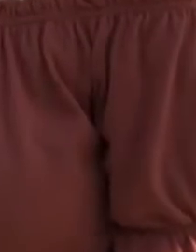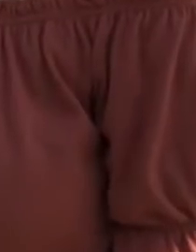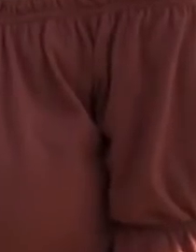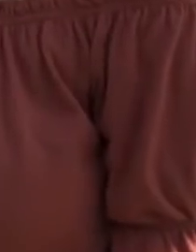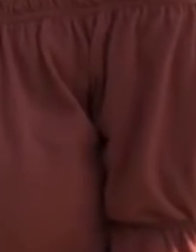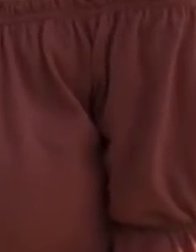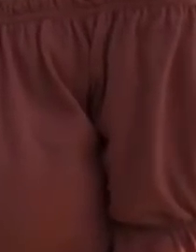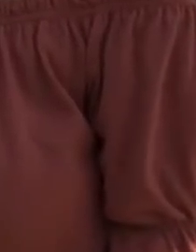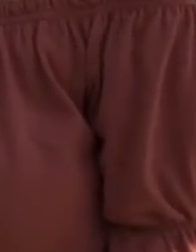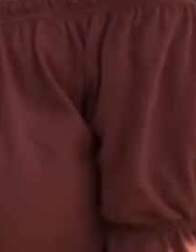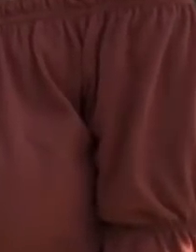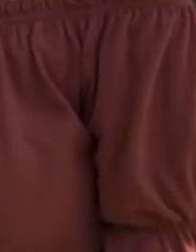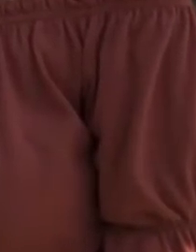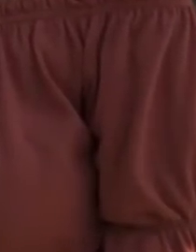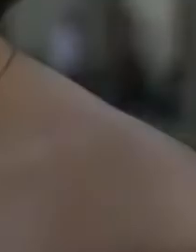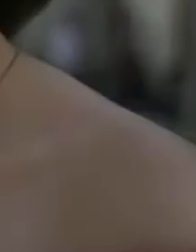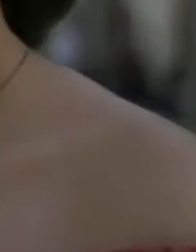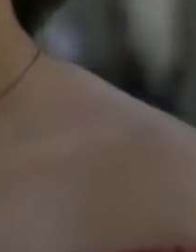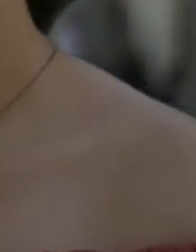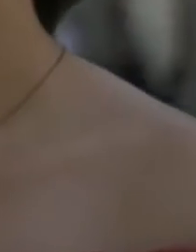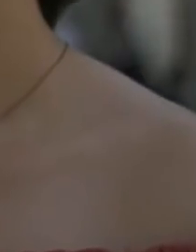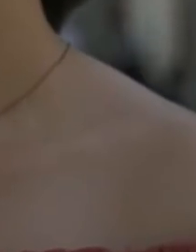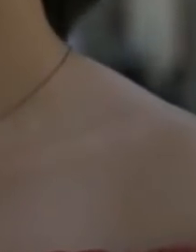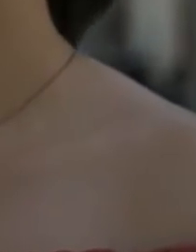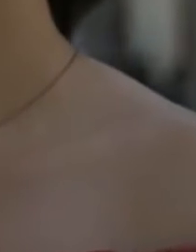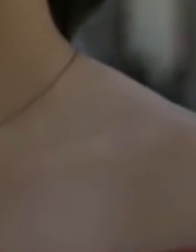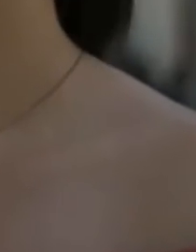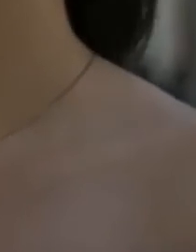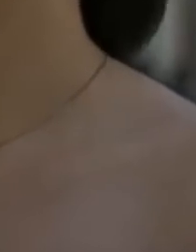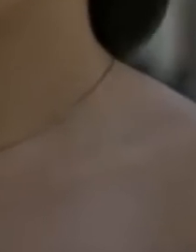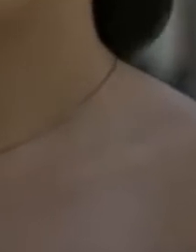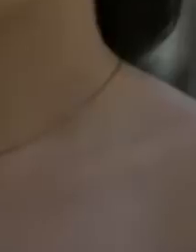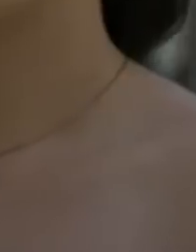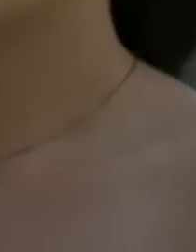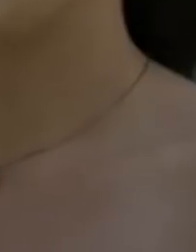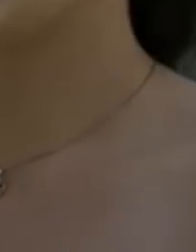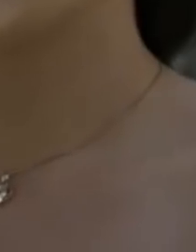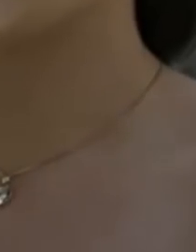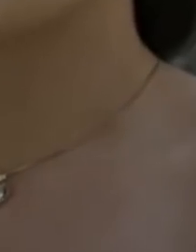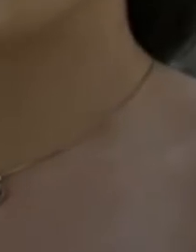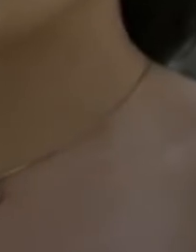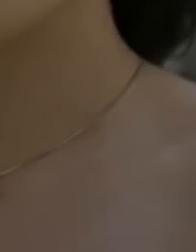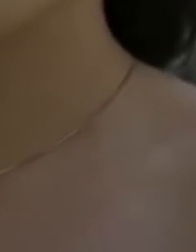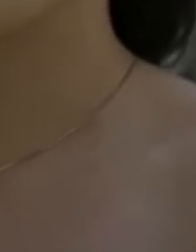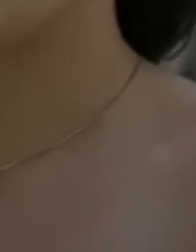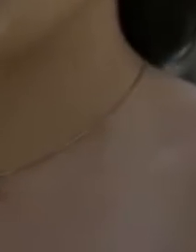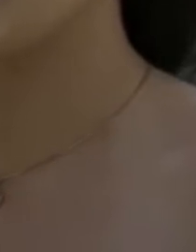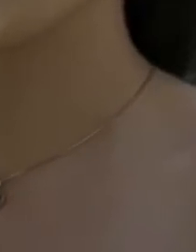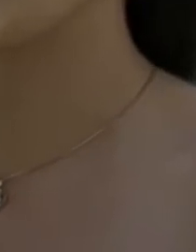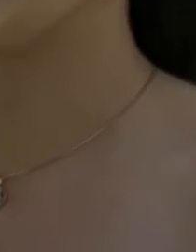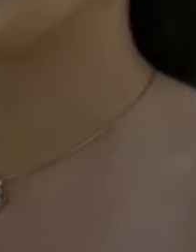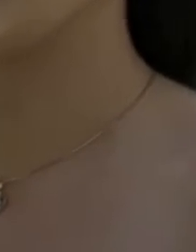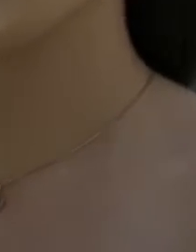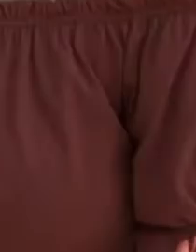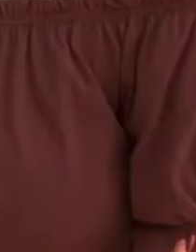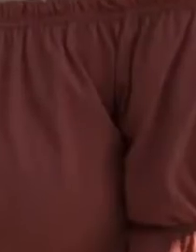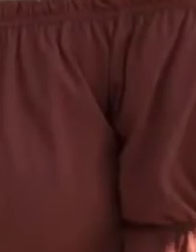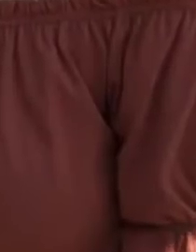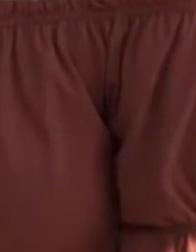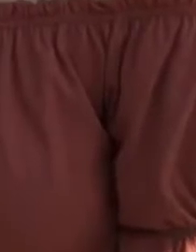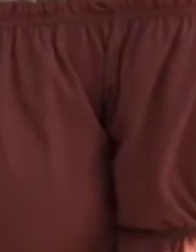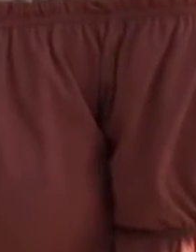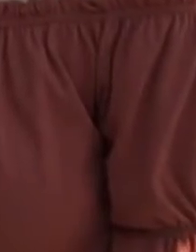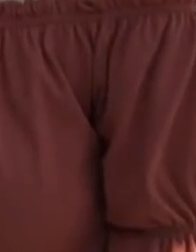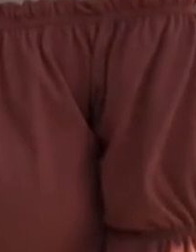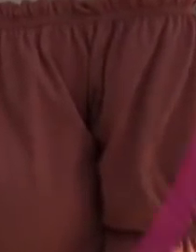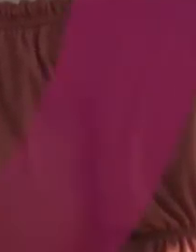excelentes, tanto como en las instalaciones. Los valores que me ha injulcado el Instituto Politécnico Nacional es el respeto, la honestidad, la equidad y